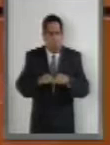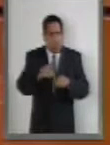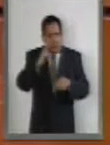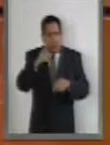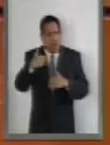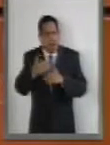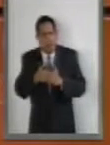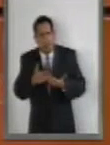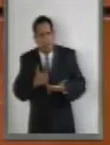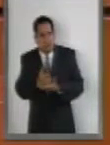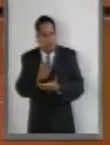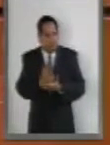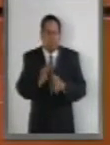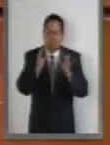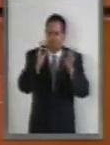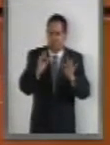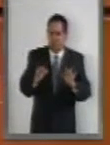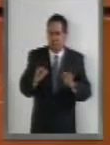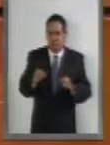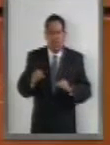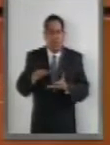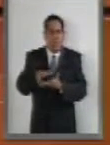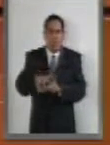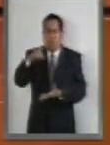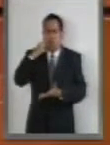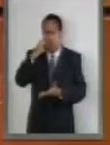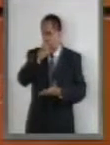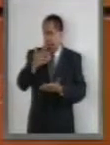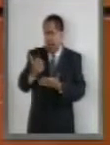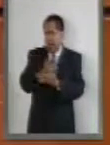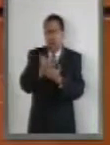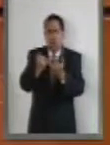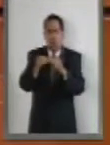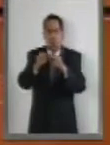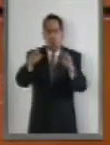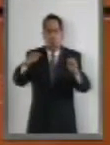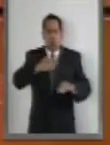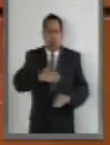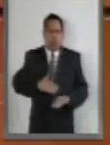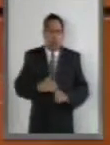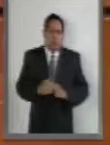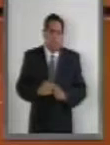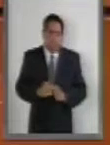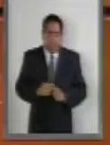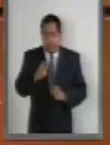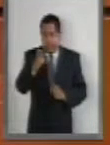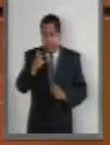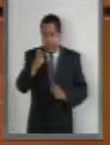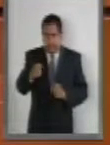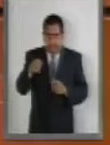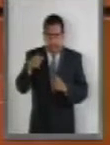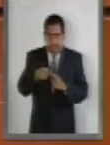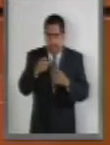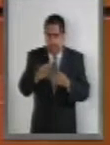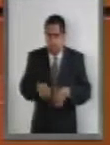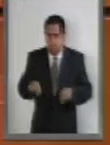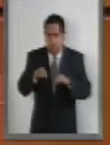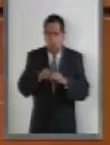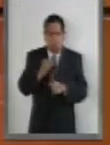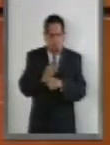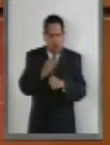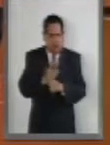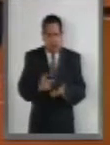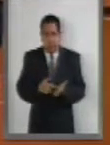la consolidación del régimen democrático de nuestro país. Es ahí donde radica la importancia del dictamen